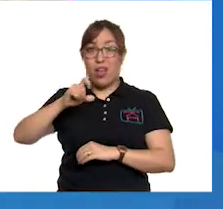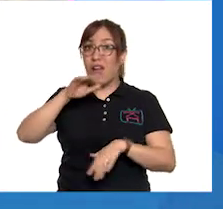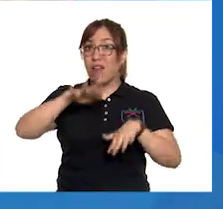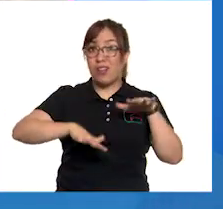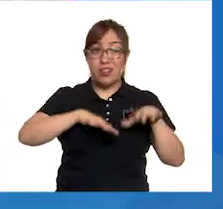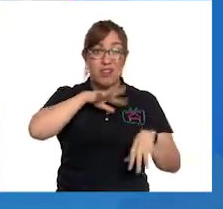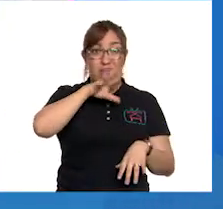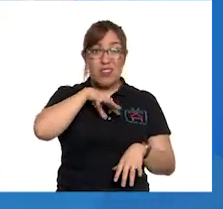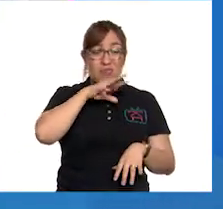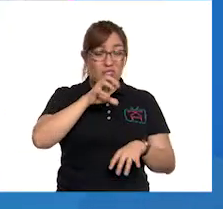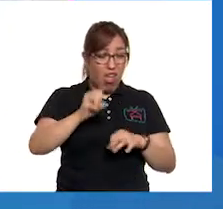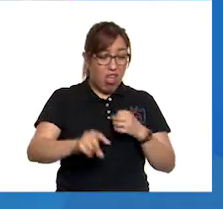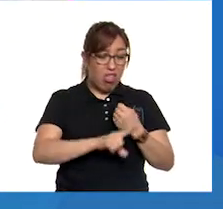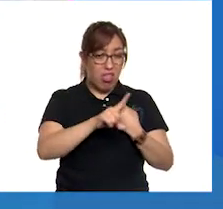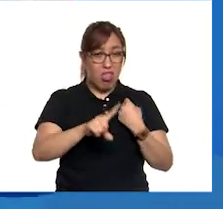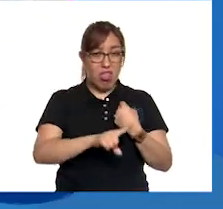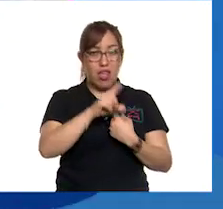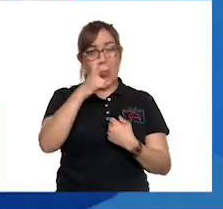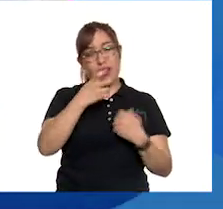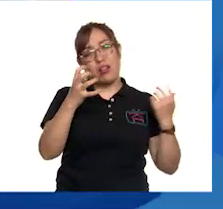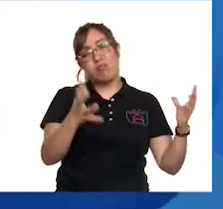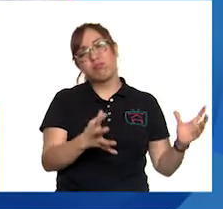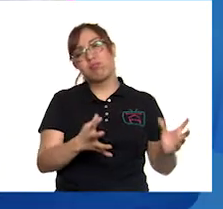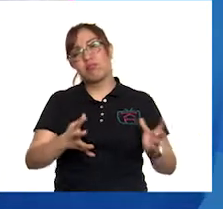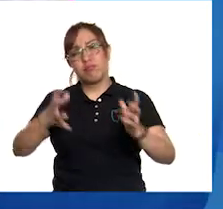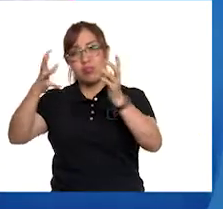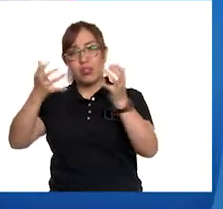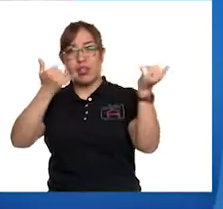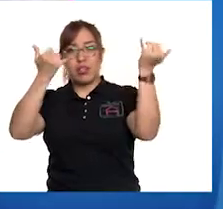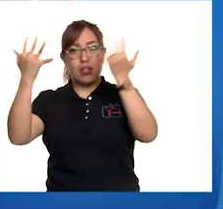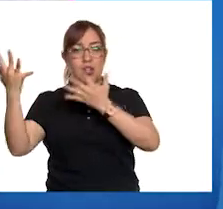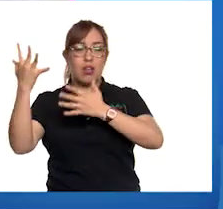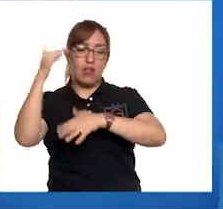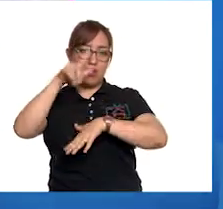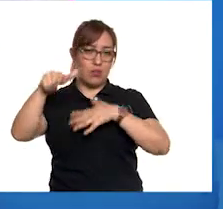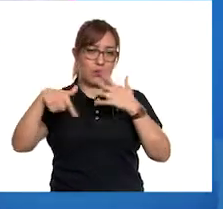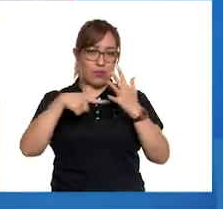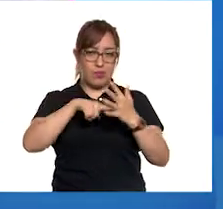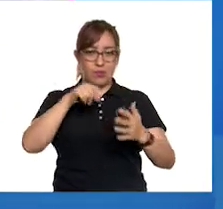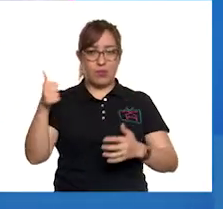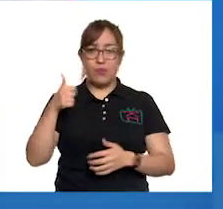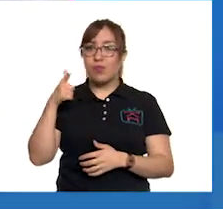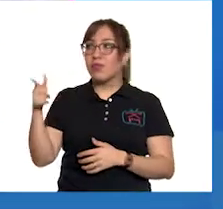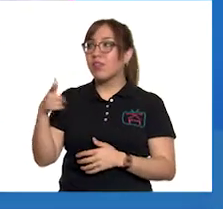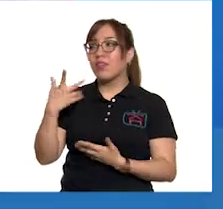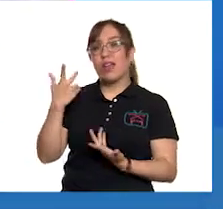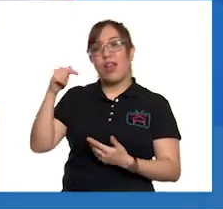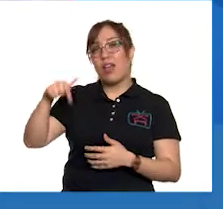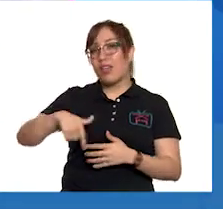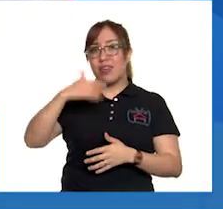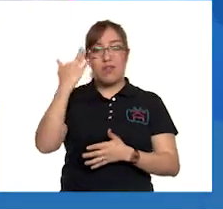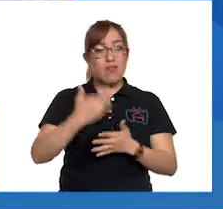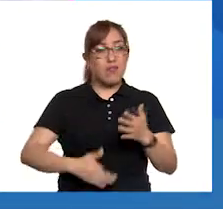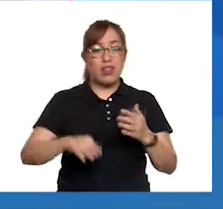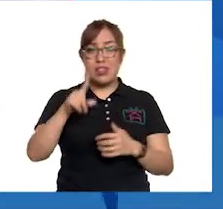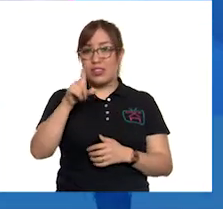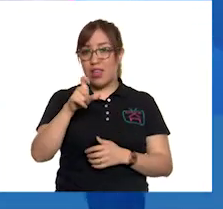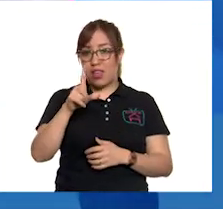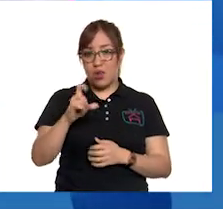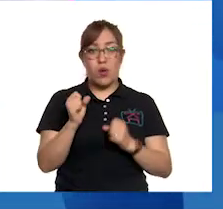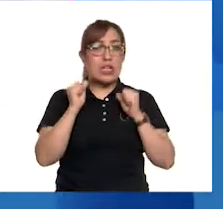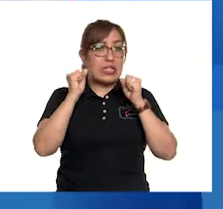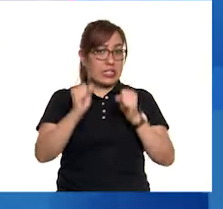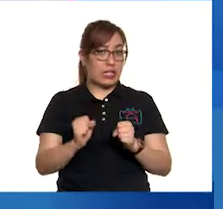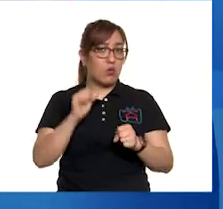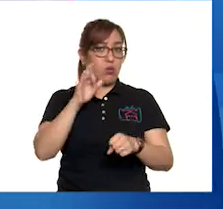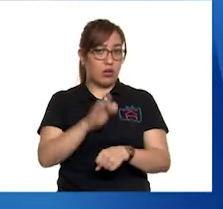contenedor más cercano. ¿Cuáles son las necesidades comunes en el lugar donde vives? La falta de agua y la seguridad. ¿Cómo se organizan para